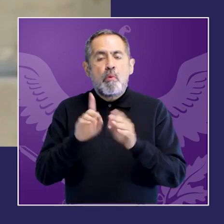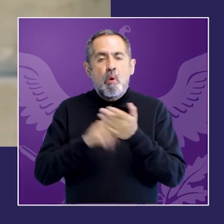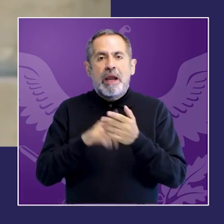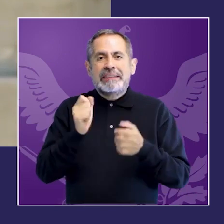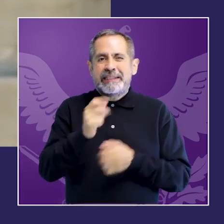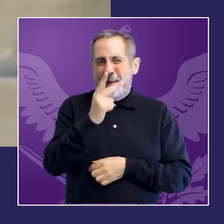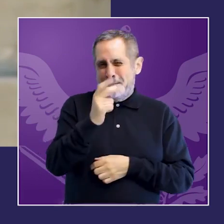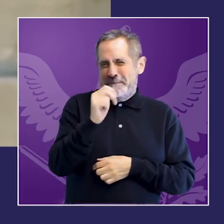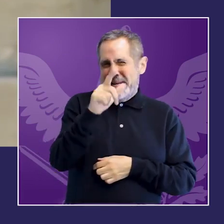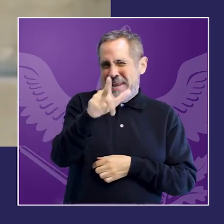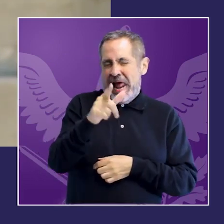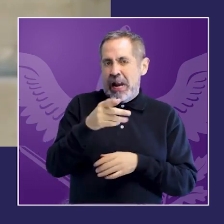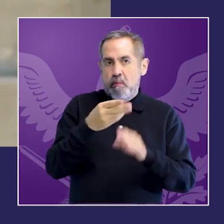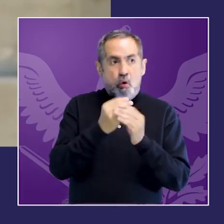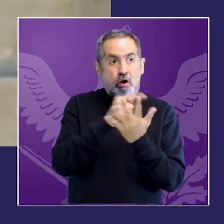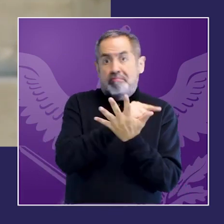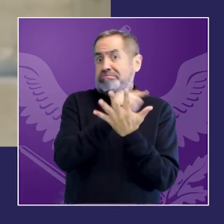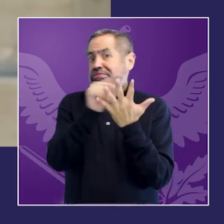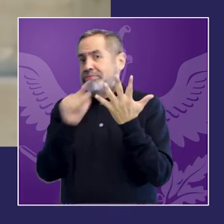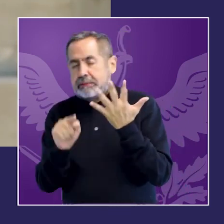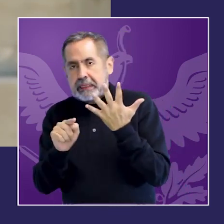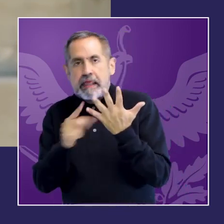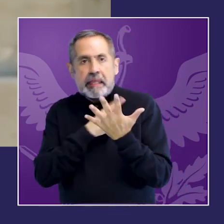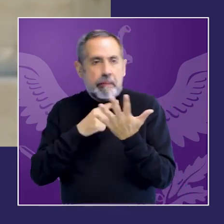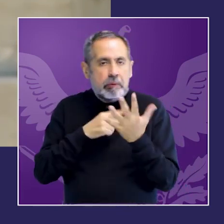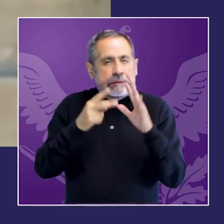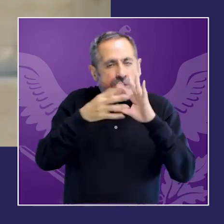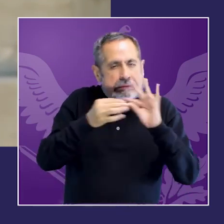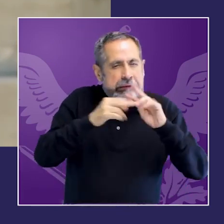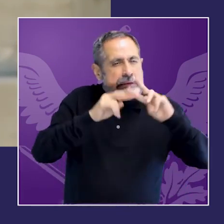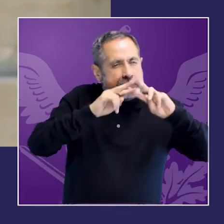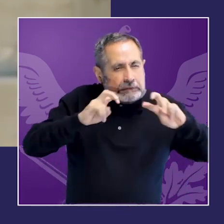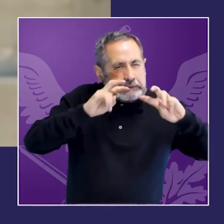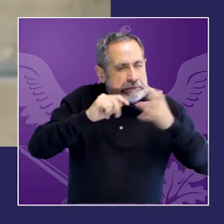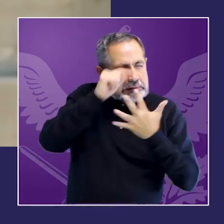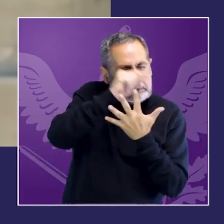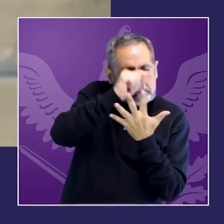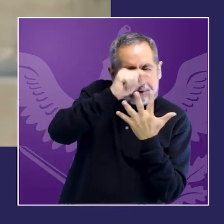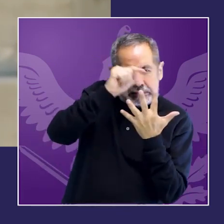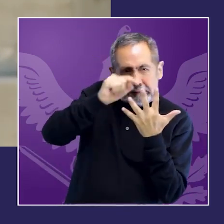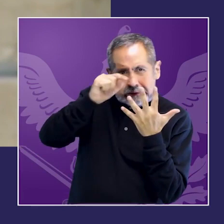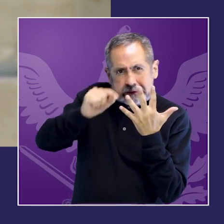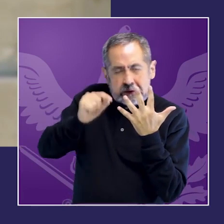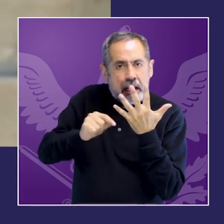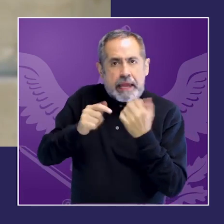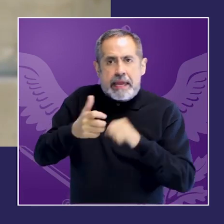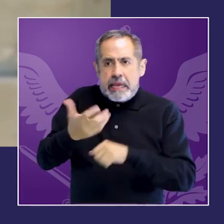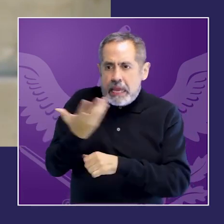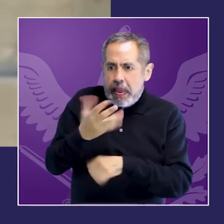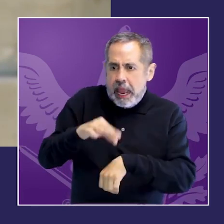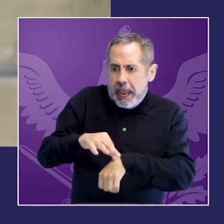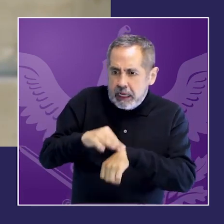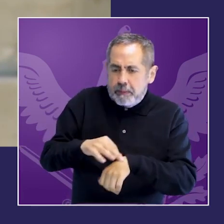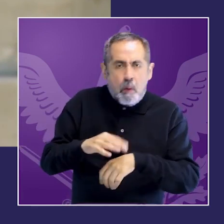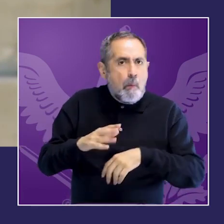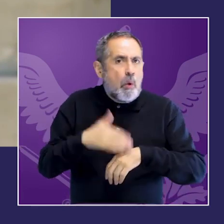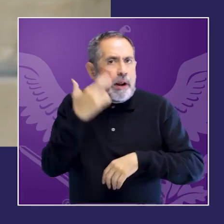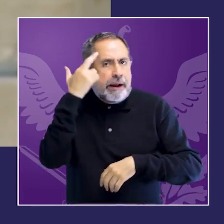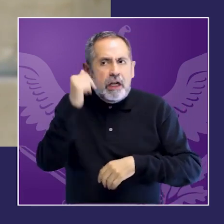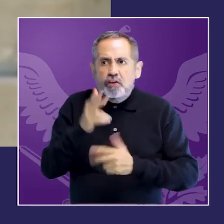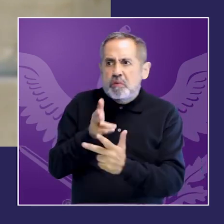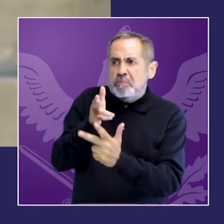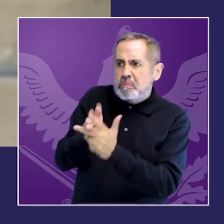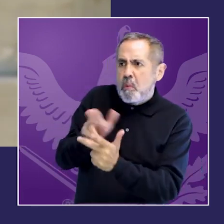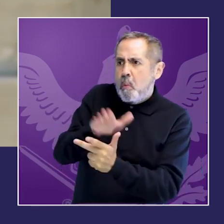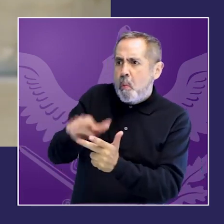tipo penal por ejemplo en el caso de Bolivia incluye características vinculadas con la subordinación el estado de embarazo